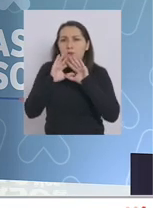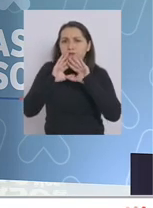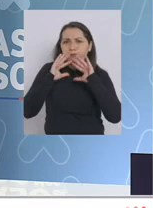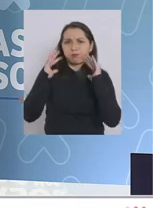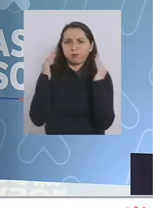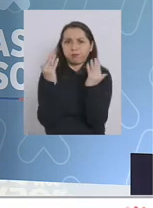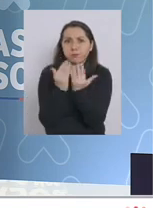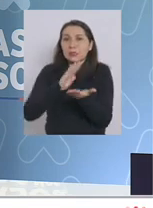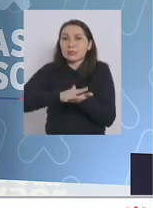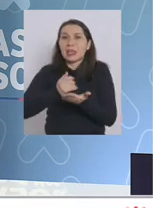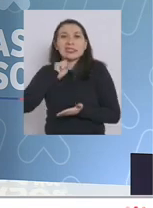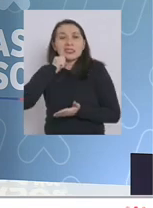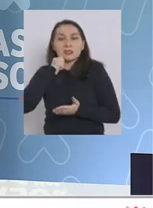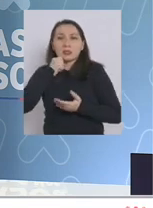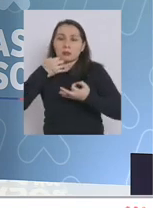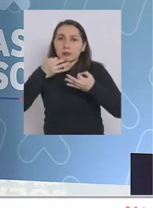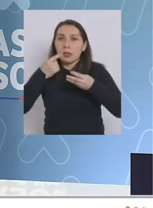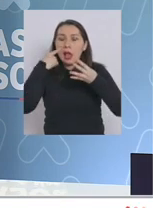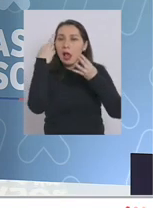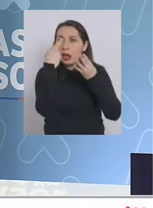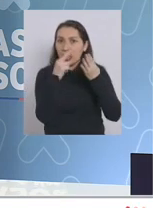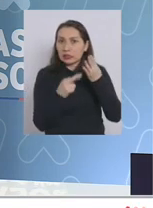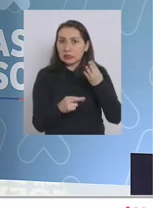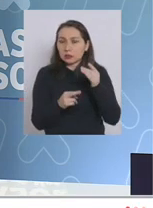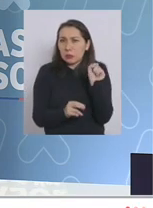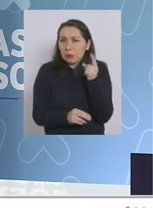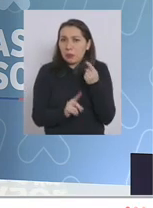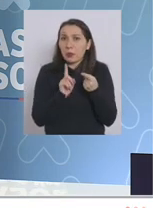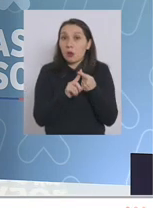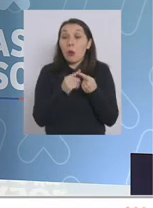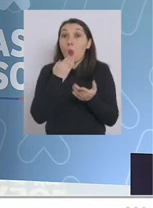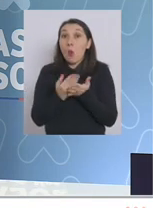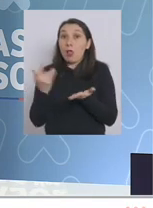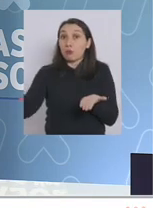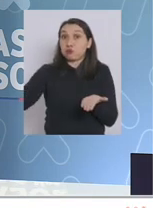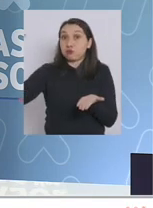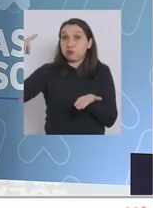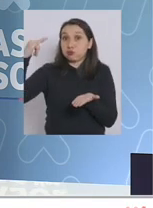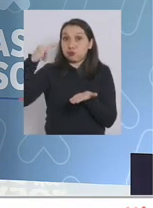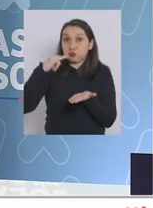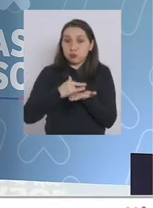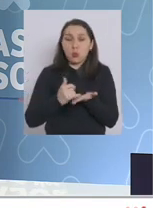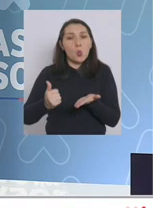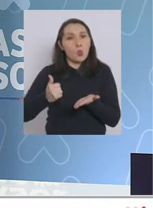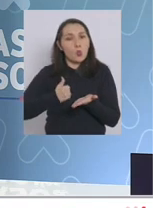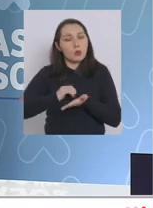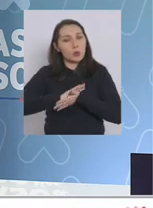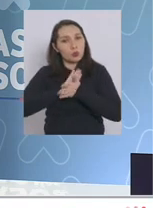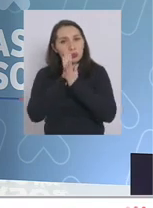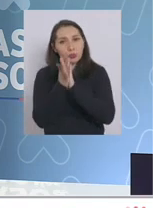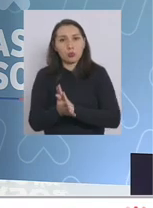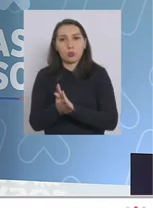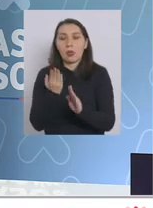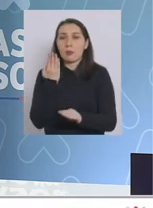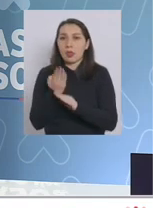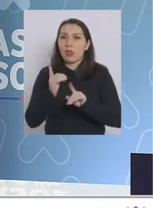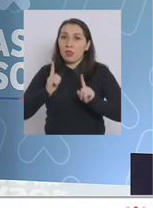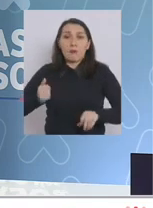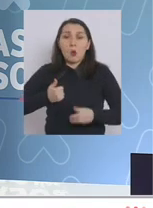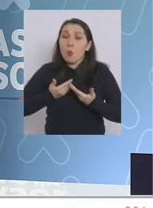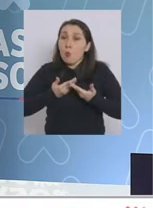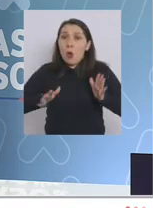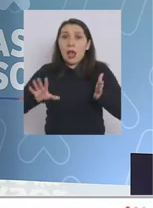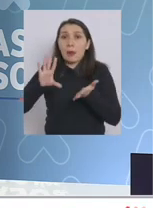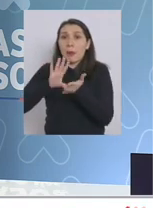sanitaria consta de varios requisitos en primer lugar cuando ellos ingresen deben cumplir todos los requisitos que debe cumplir